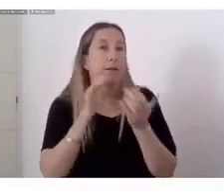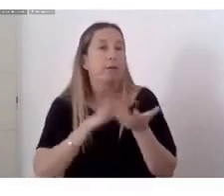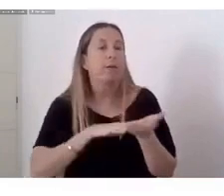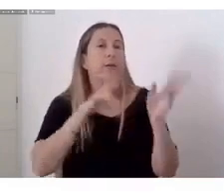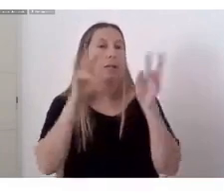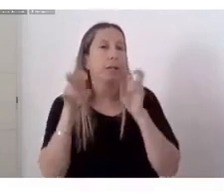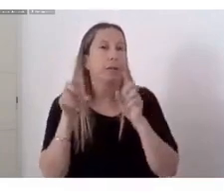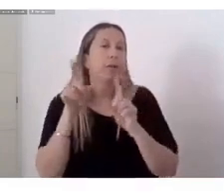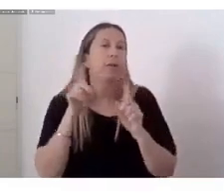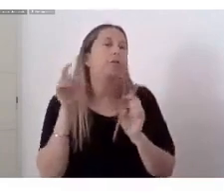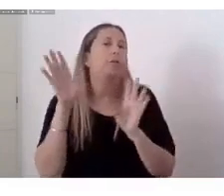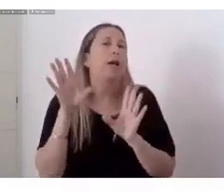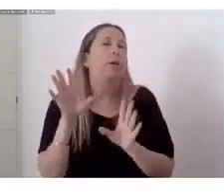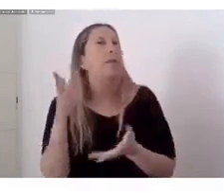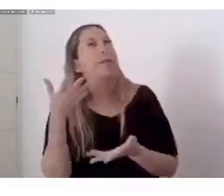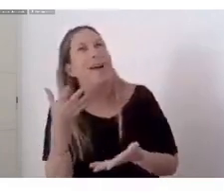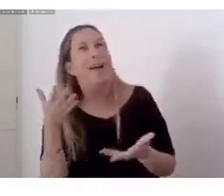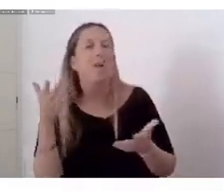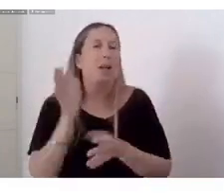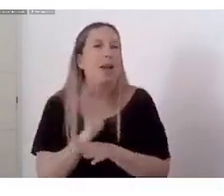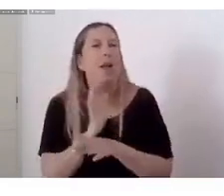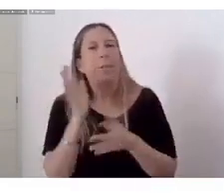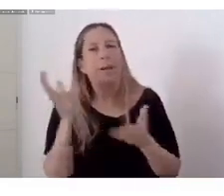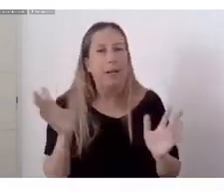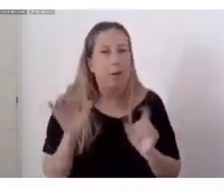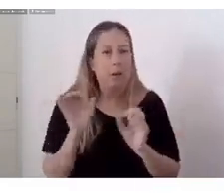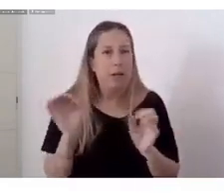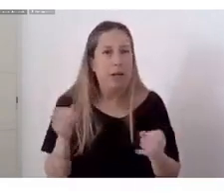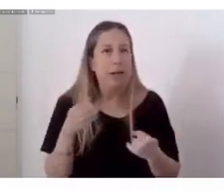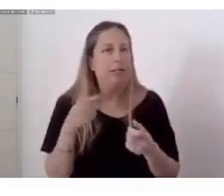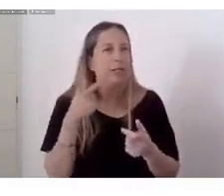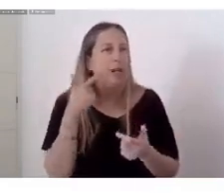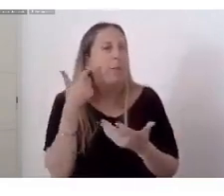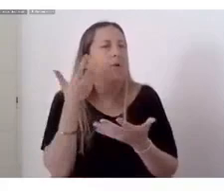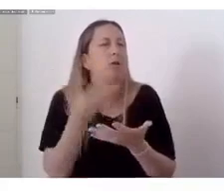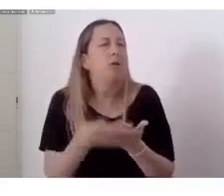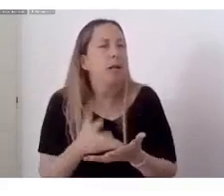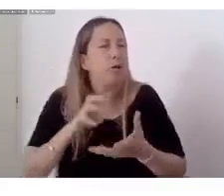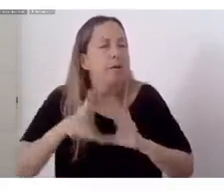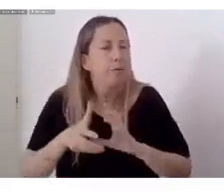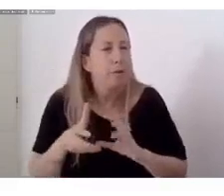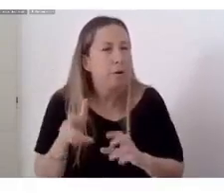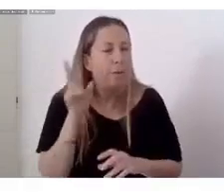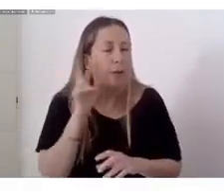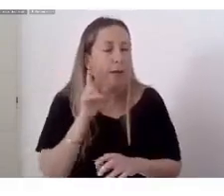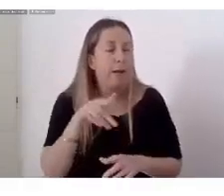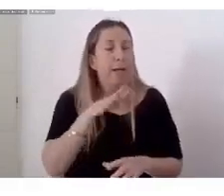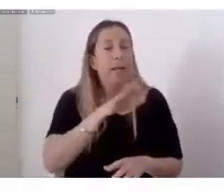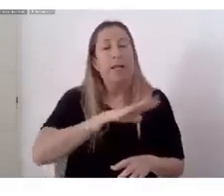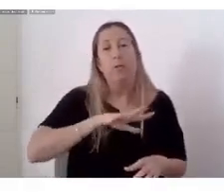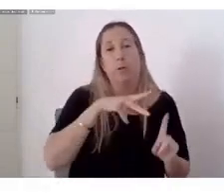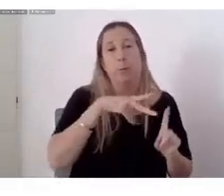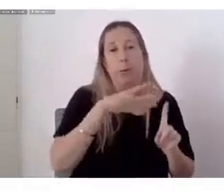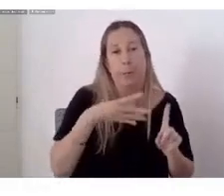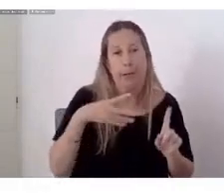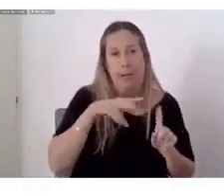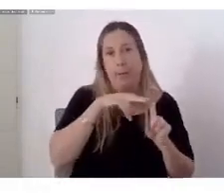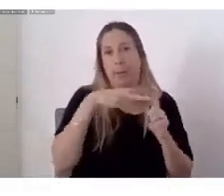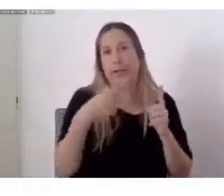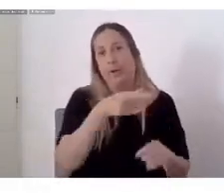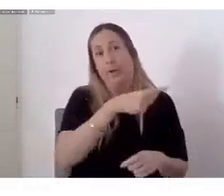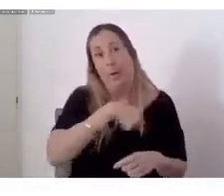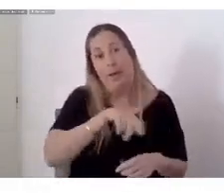Es Poder Ofrecerles Una mirada Desde nuestra perspectiva Y si les cagué la mañana